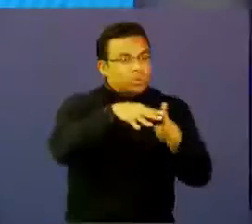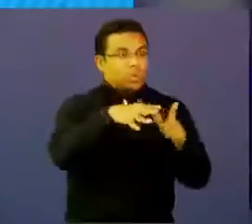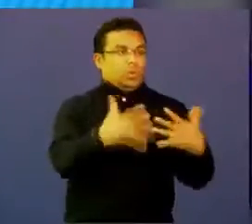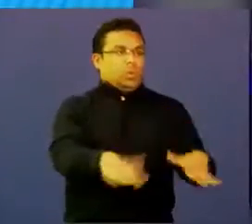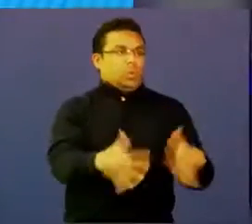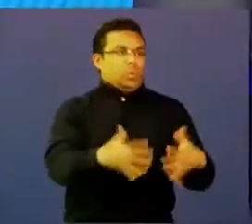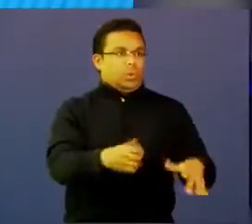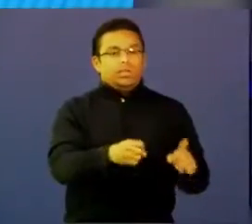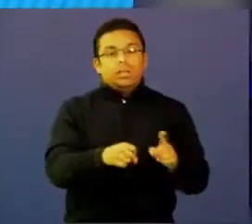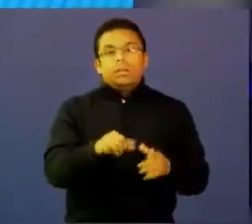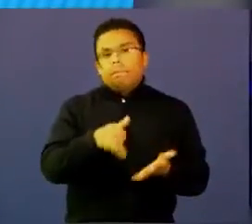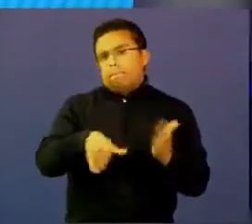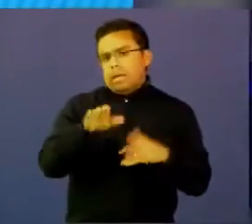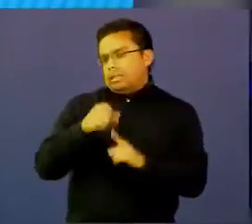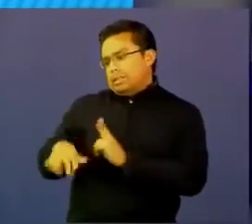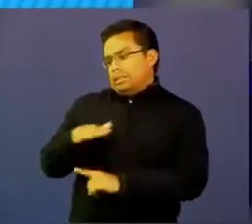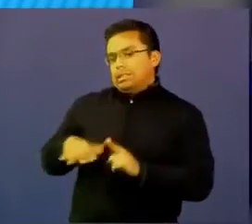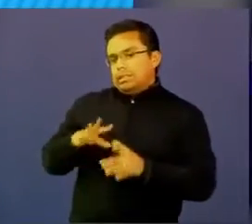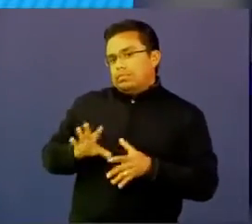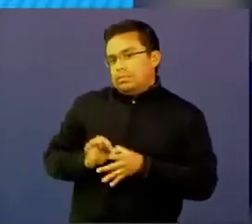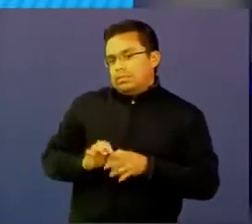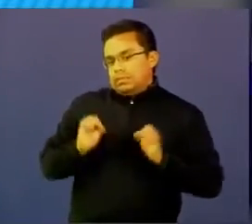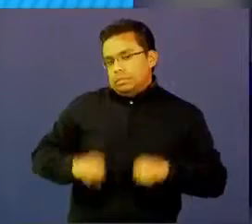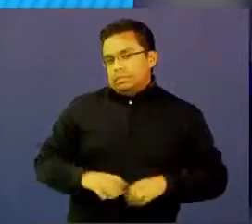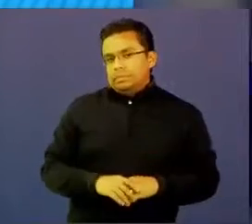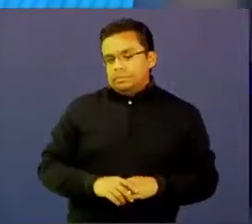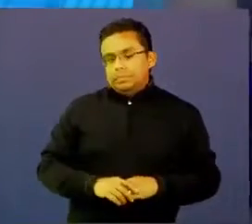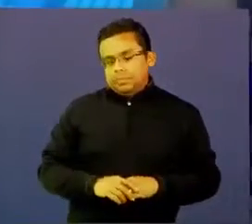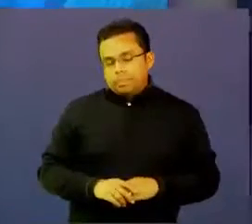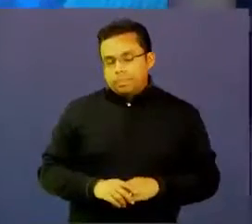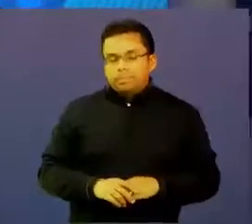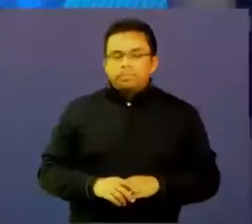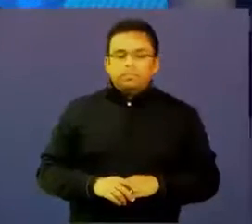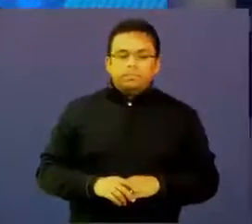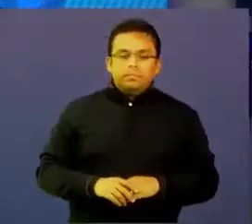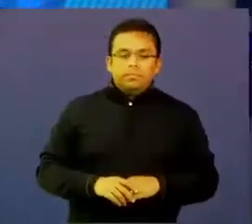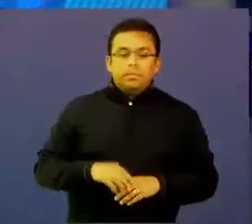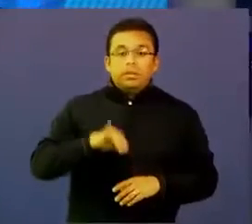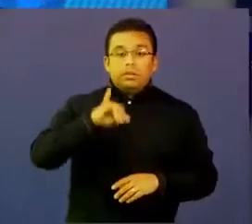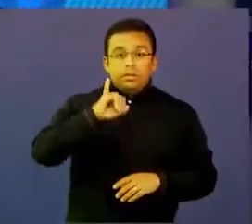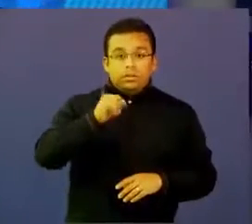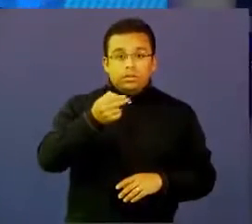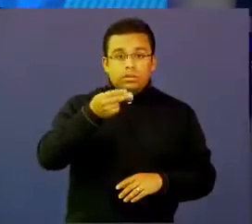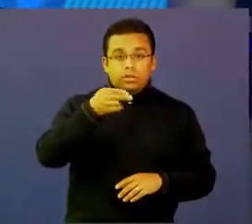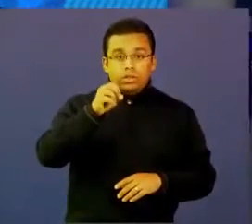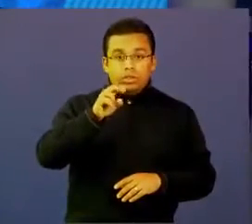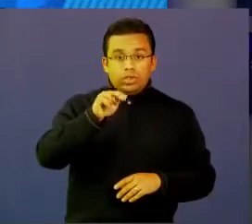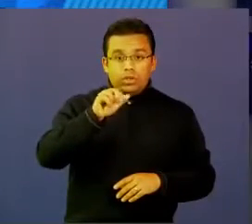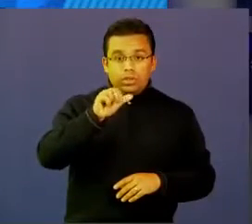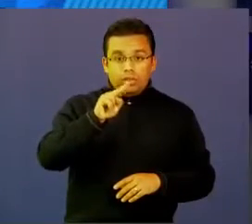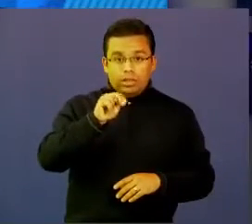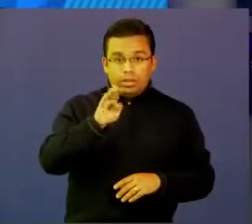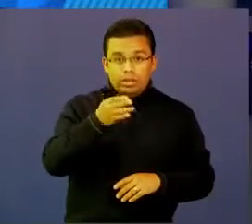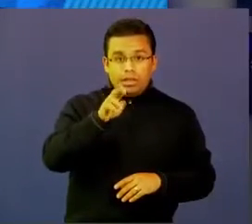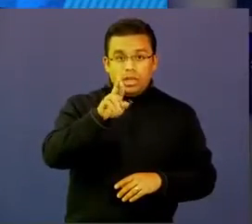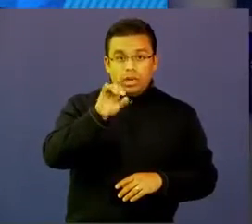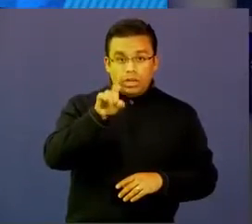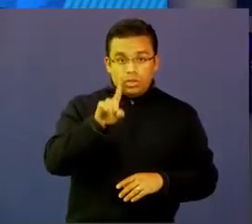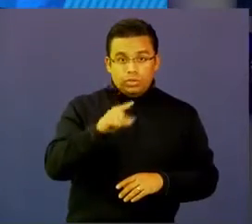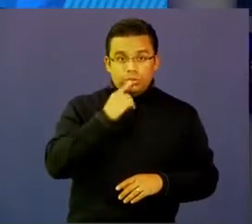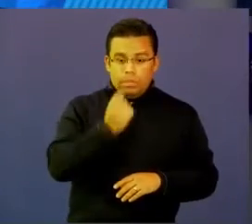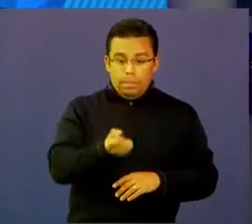muy cercano a su entorno. Claro, total. Perfecto. Jonathan Ríos hace una pregunta que me parece muy legítima, muy genuina. Dice,